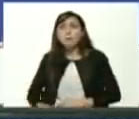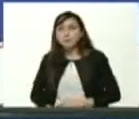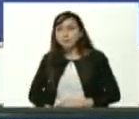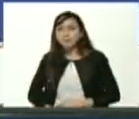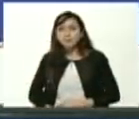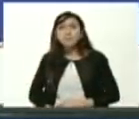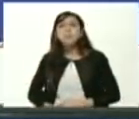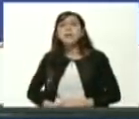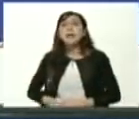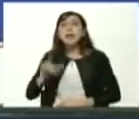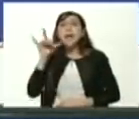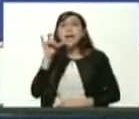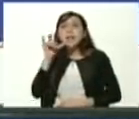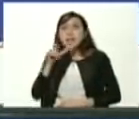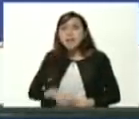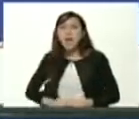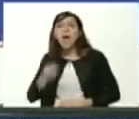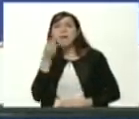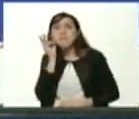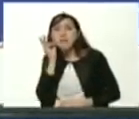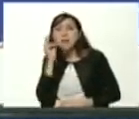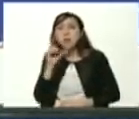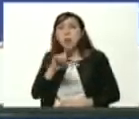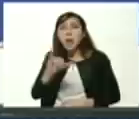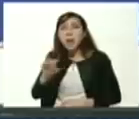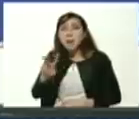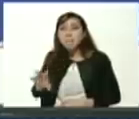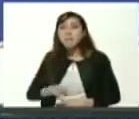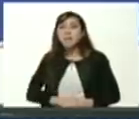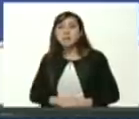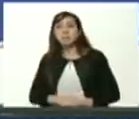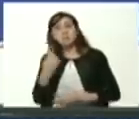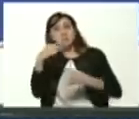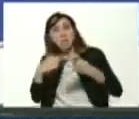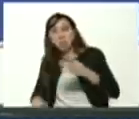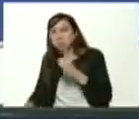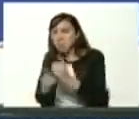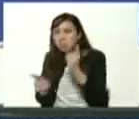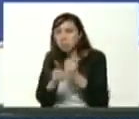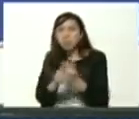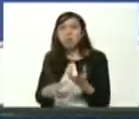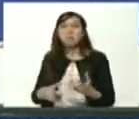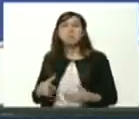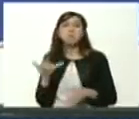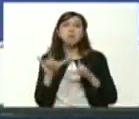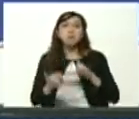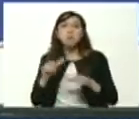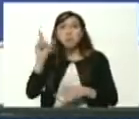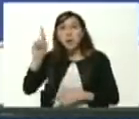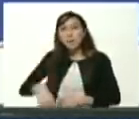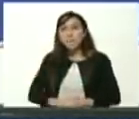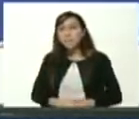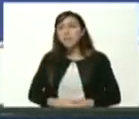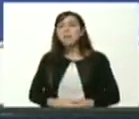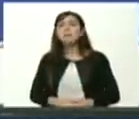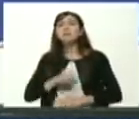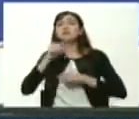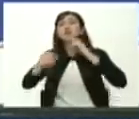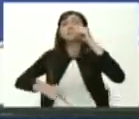por Facebook Live por Periscot por YouTube por Twitter